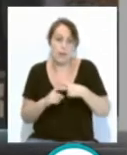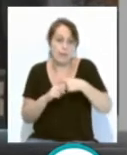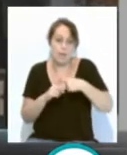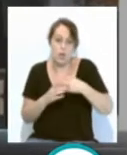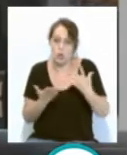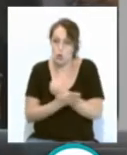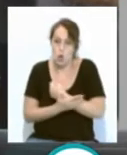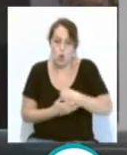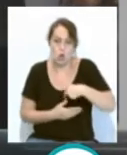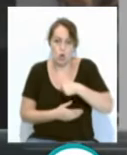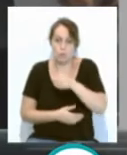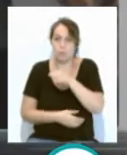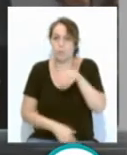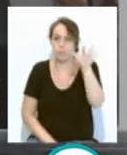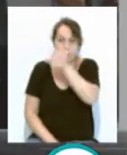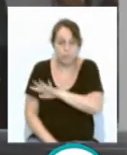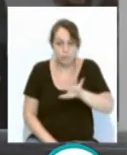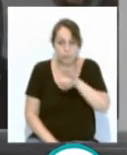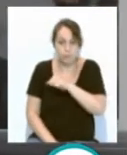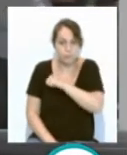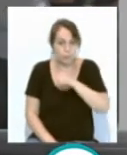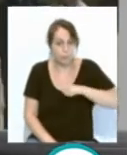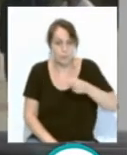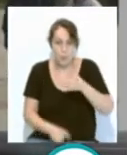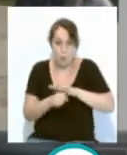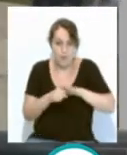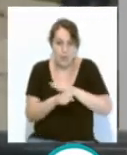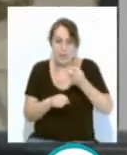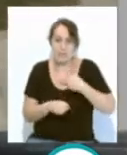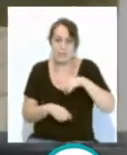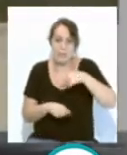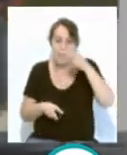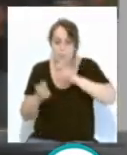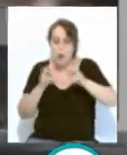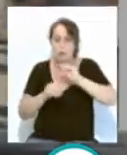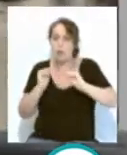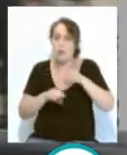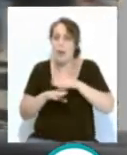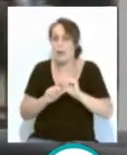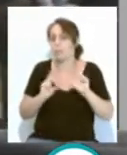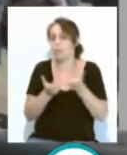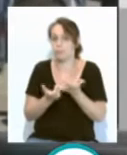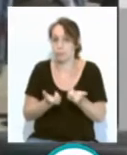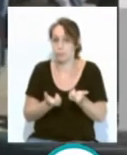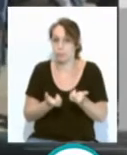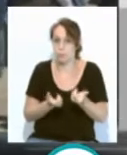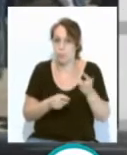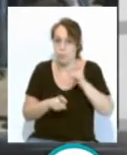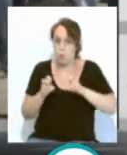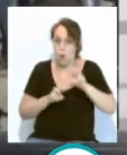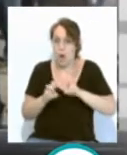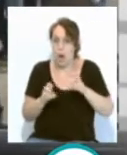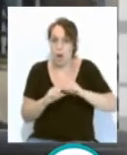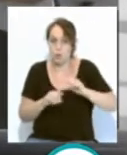a nivel estatal, regional y provincial y buscar una salida para el sector, buscar una salida para las empresas auxiliares